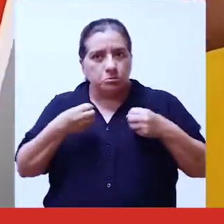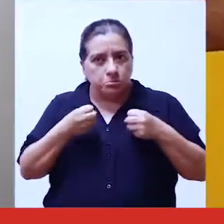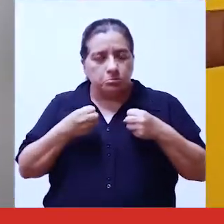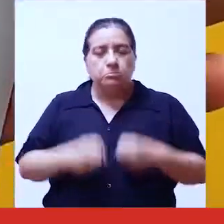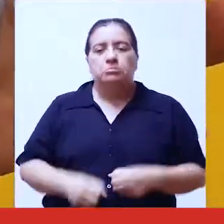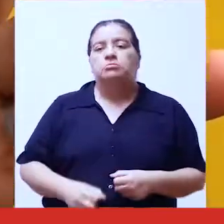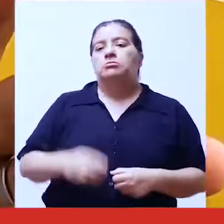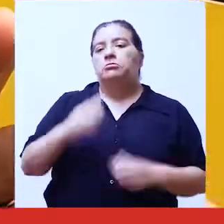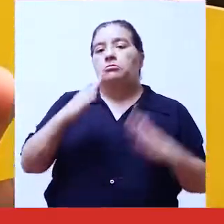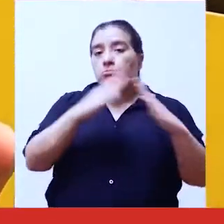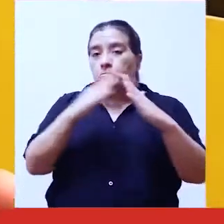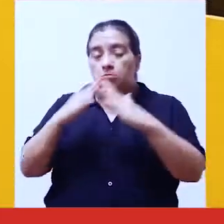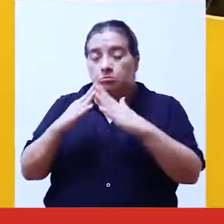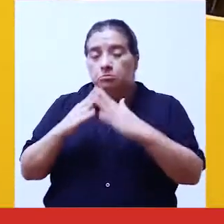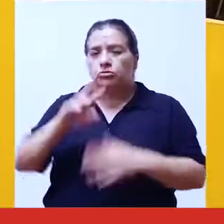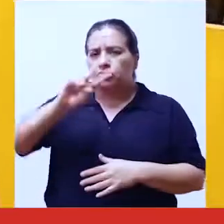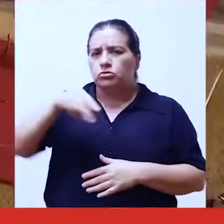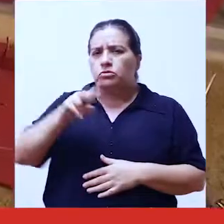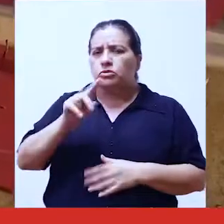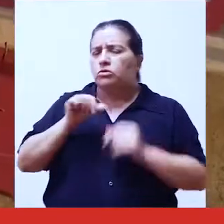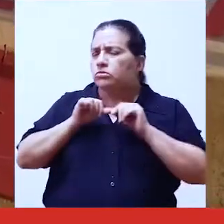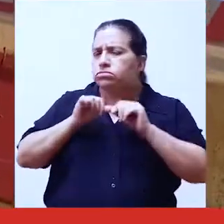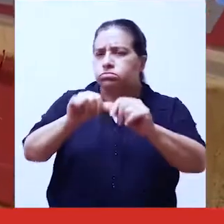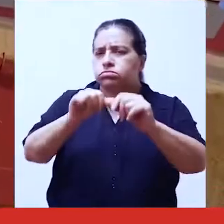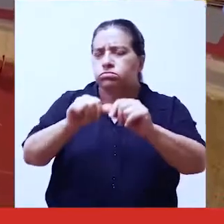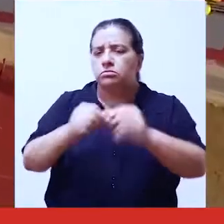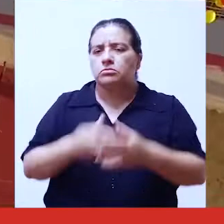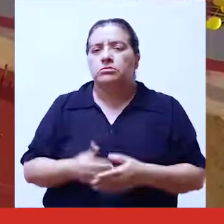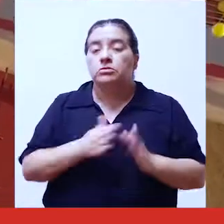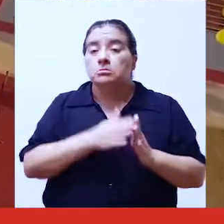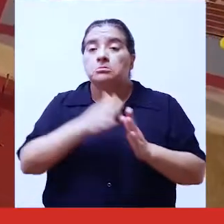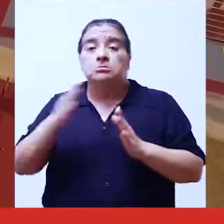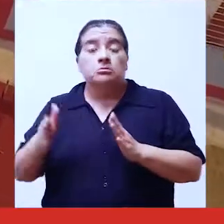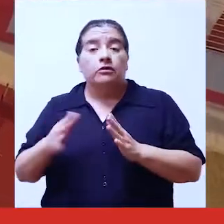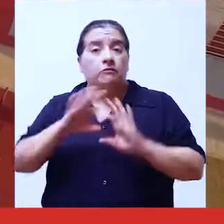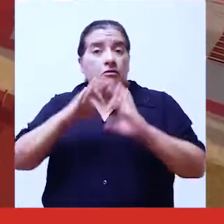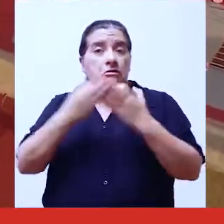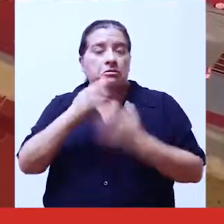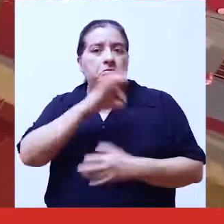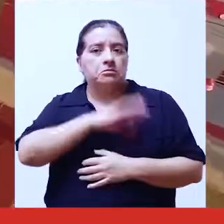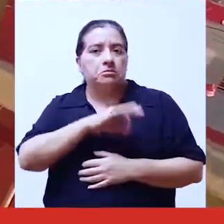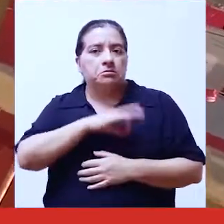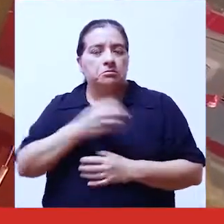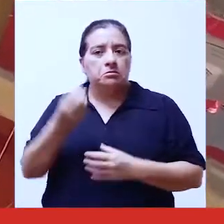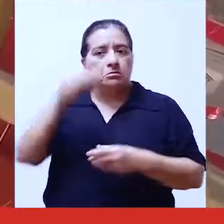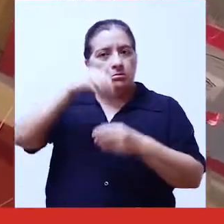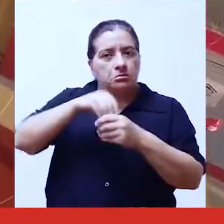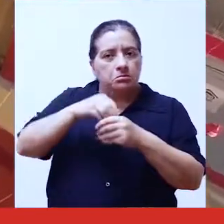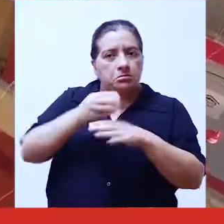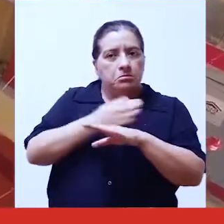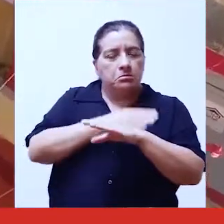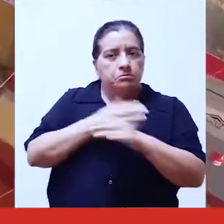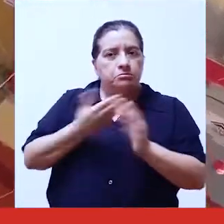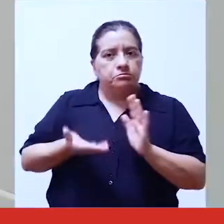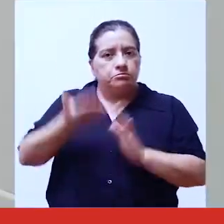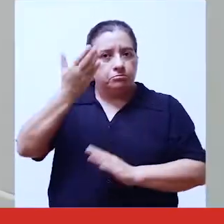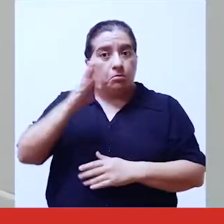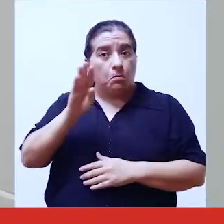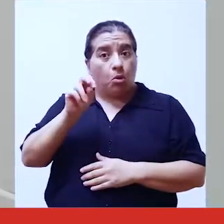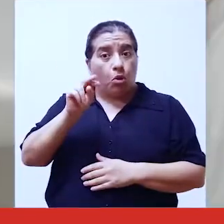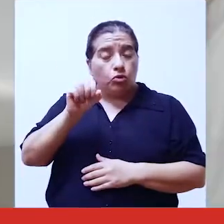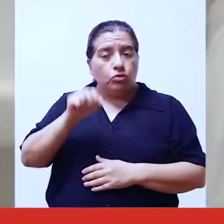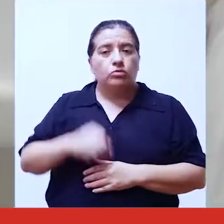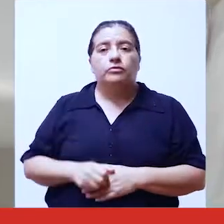propio se mantendrán durante todo el 2021. Estas medidas exceptúan a las familias beneficiarias del requisito de ahorro previo y